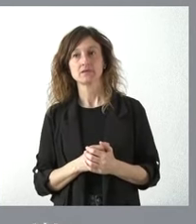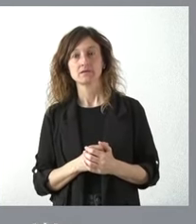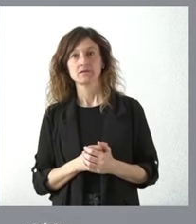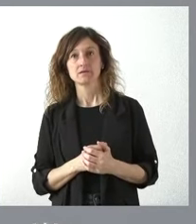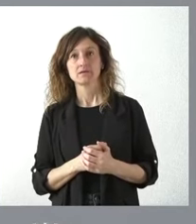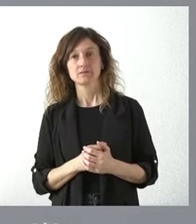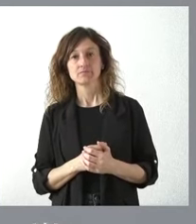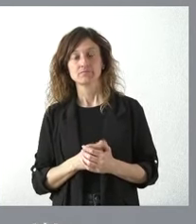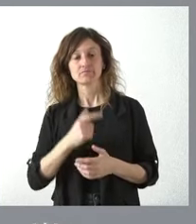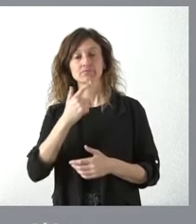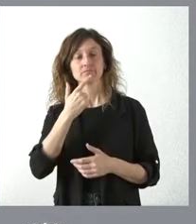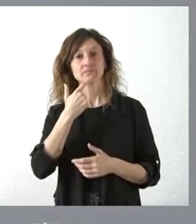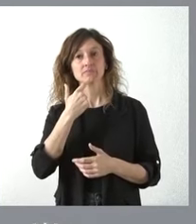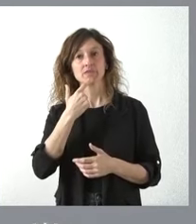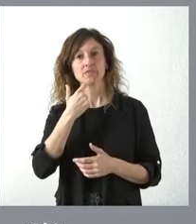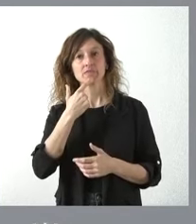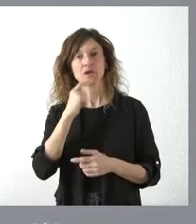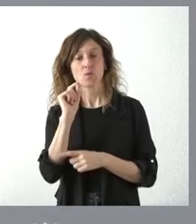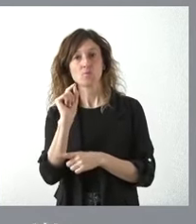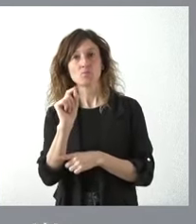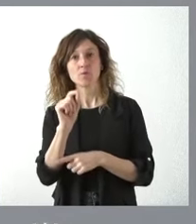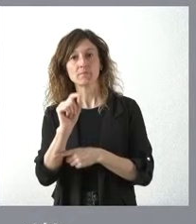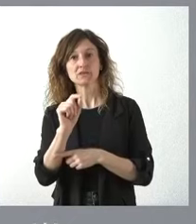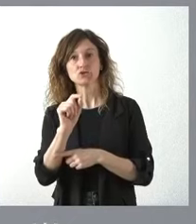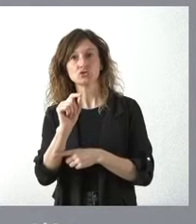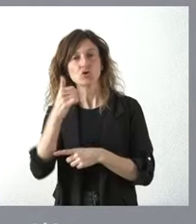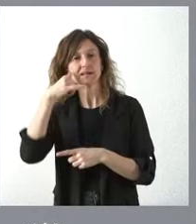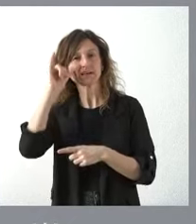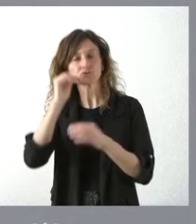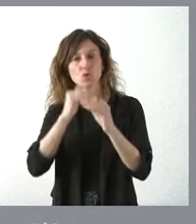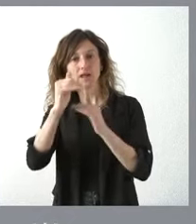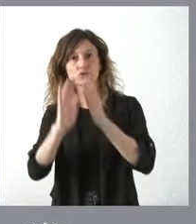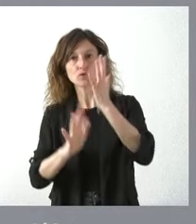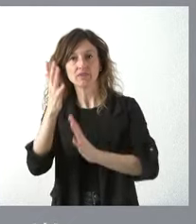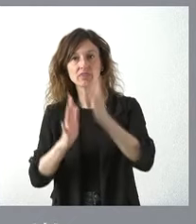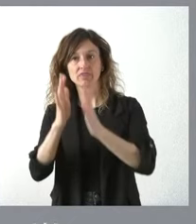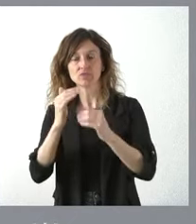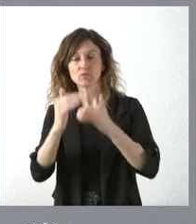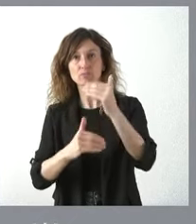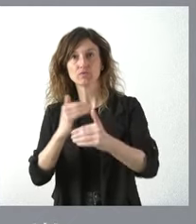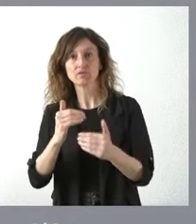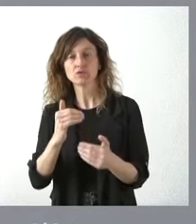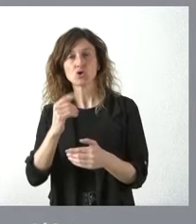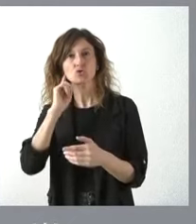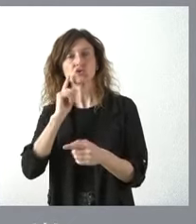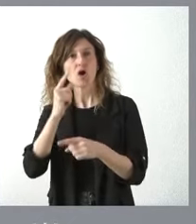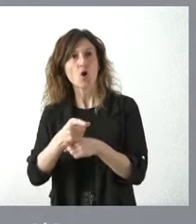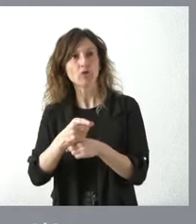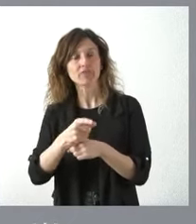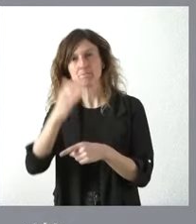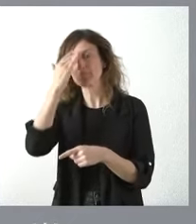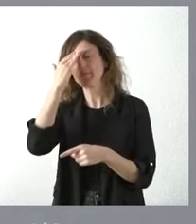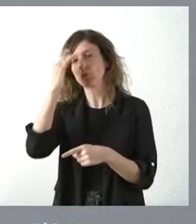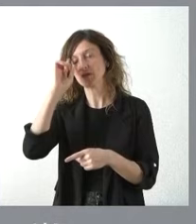en donde se establecía el momento del alto riesgo de incendios pero no sé si fuera una orden pero tampoco me lo sé de memoria